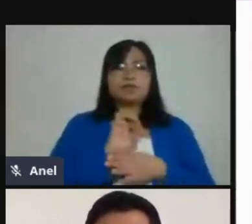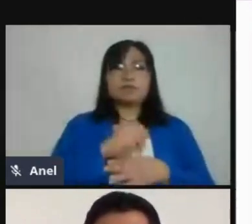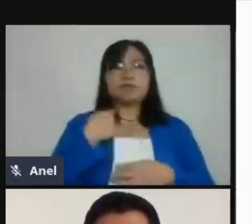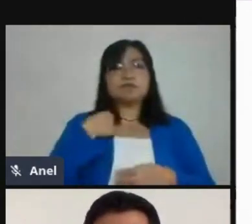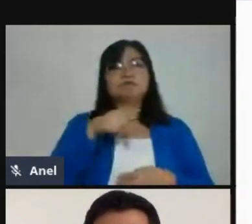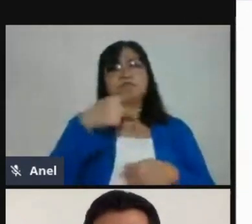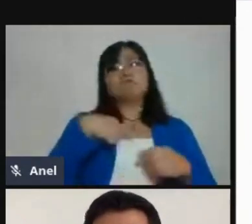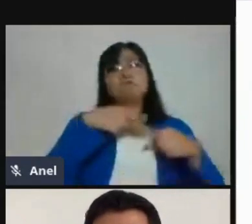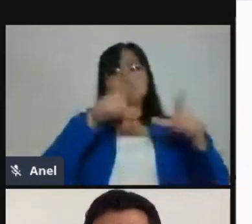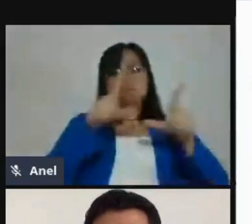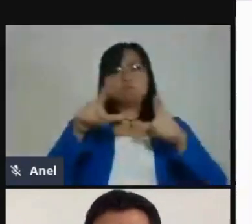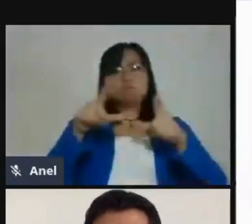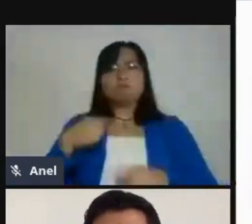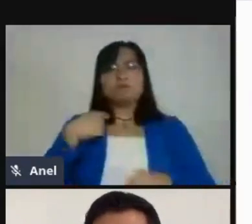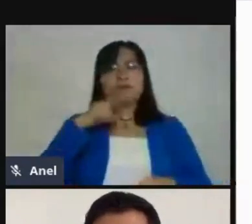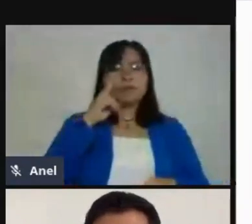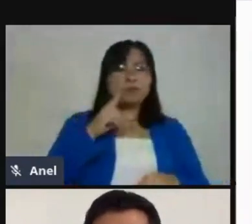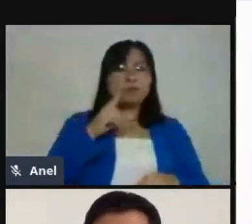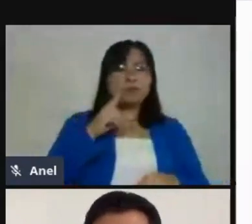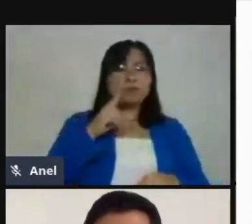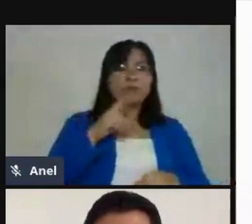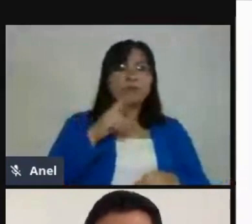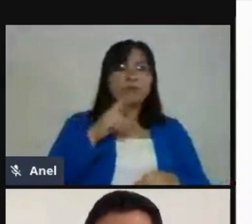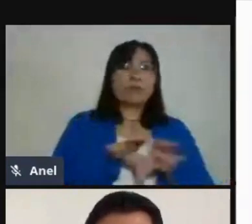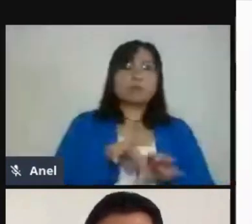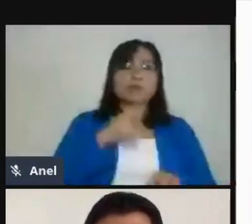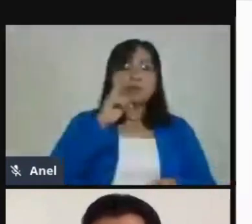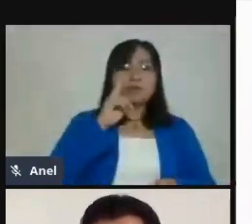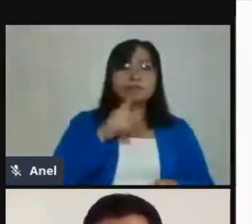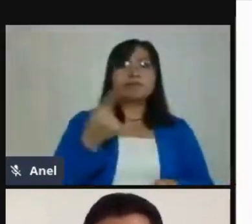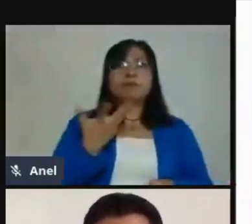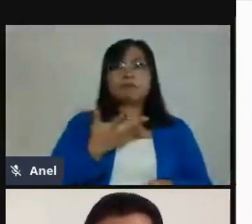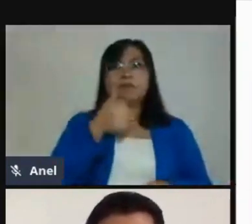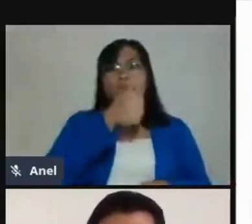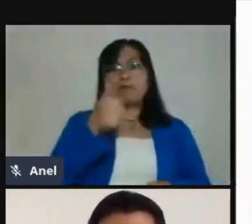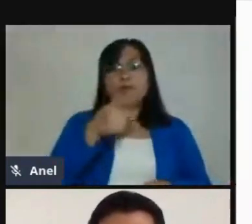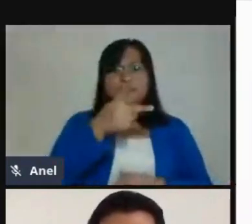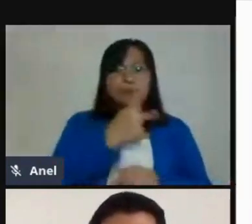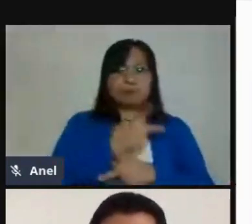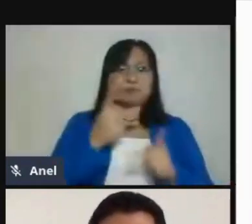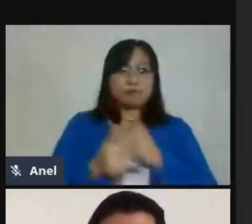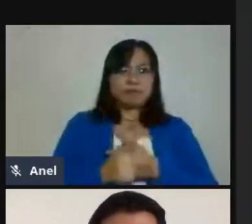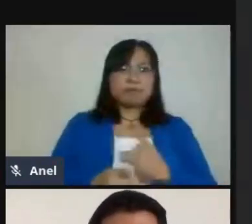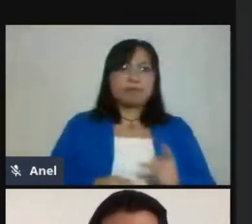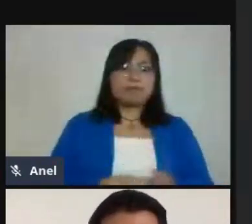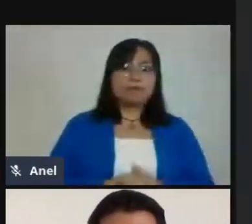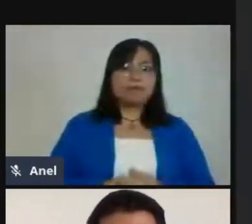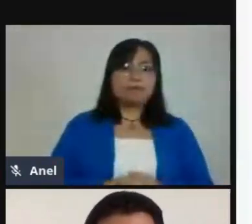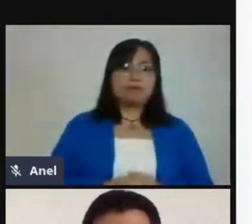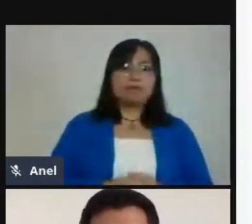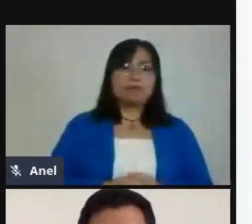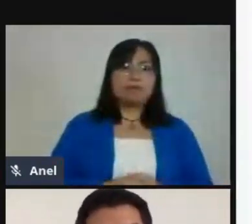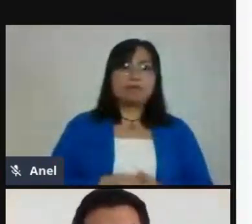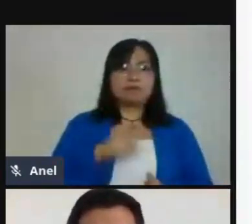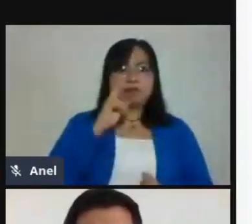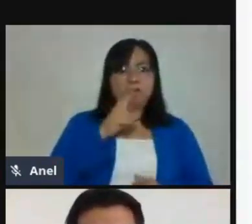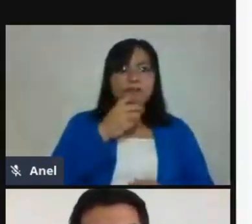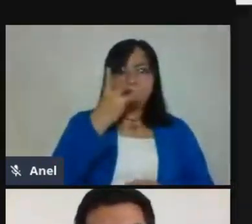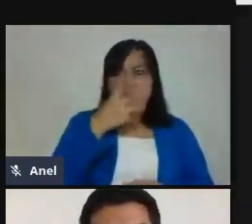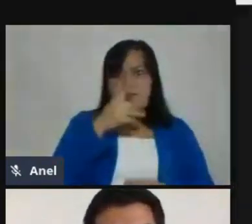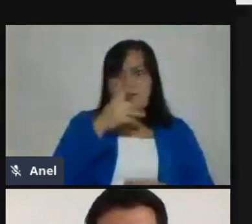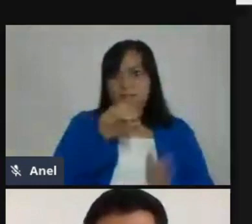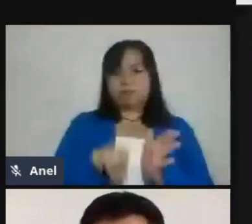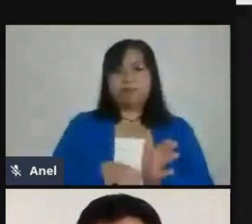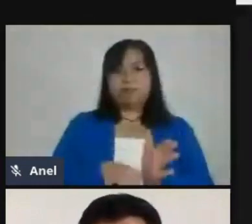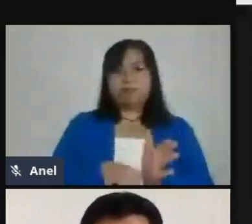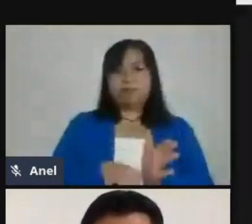para tener esta ventana de cada una de las preparatorias. Voy a poner tres ejemplos rapidísimo en la prepa donde yo